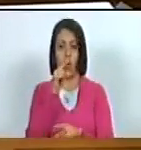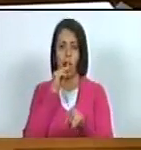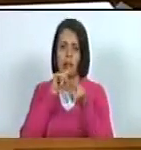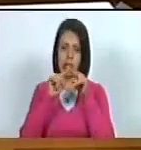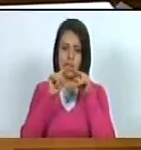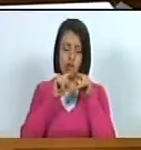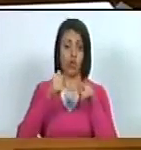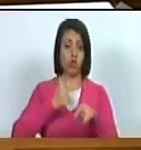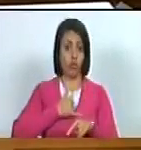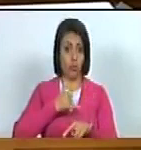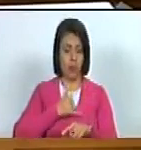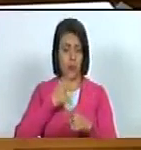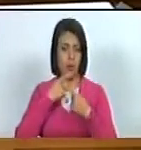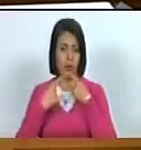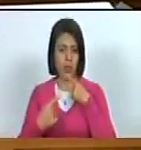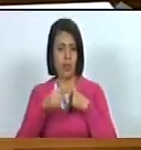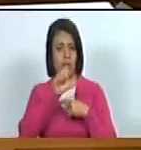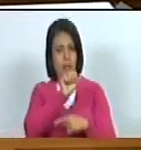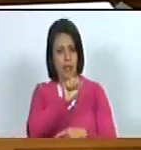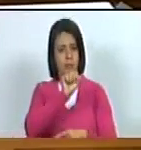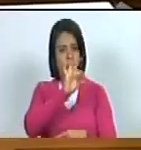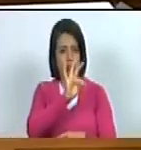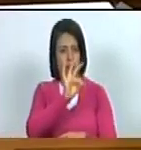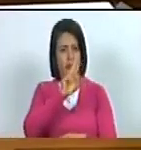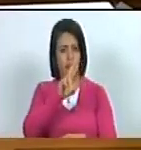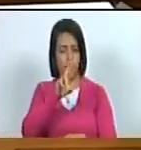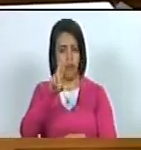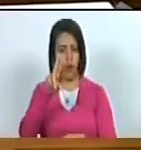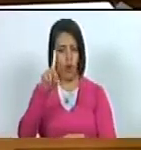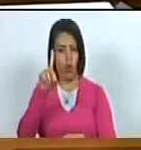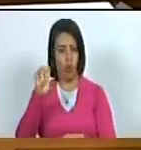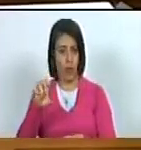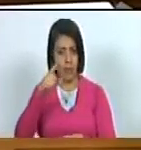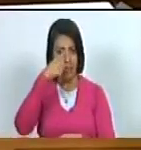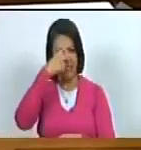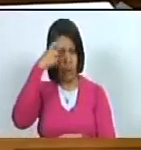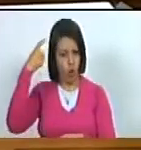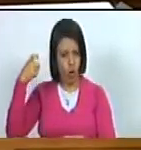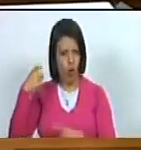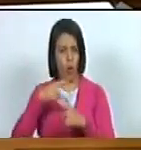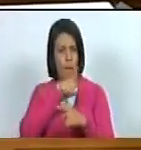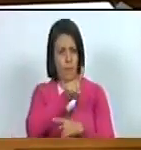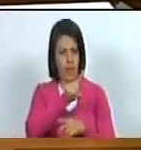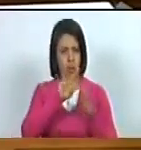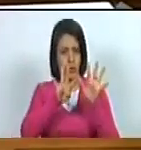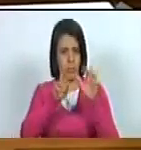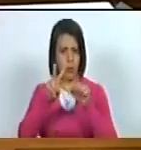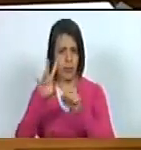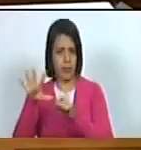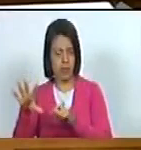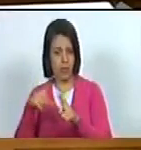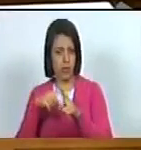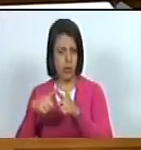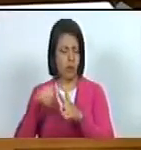que acuñó Sigmund Freud en 1925 con todas las connotaciones de carácter